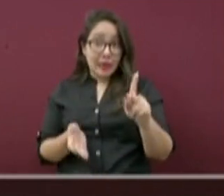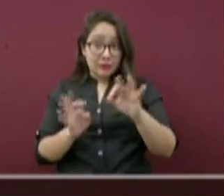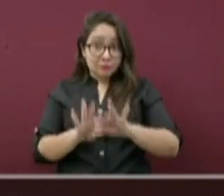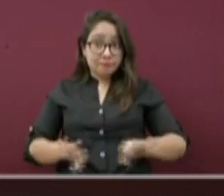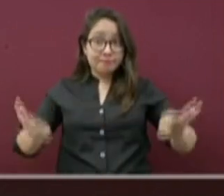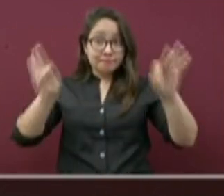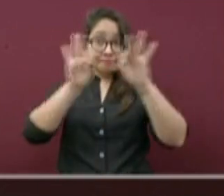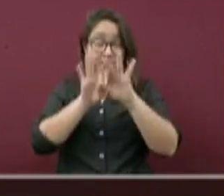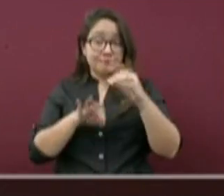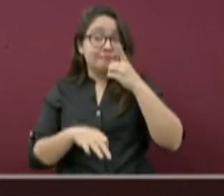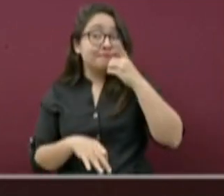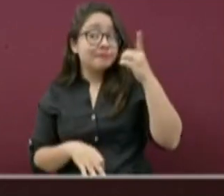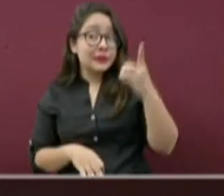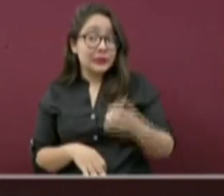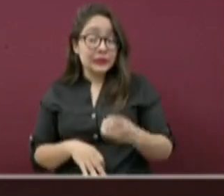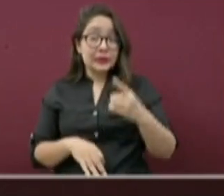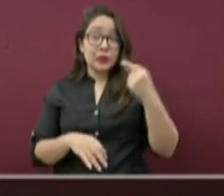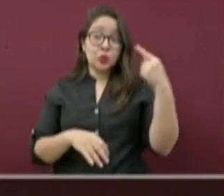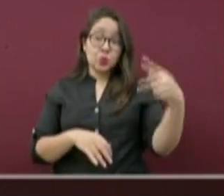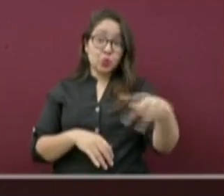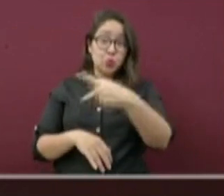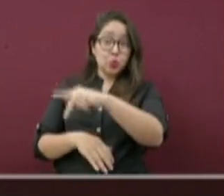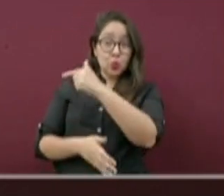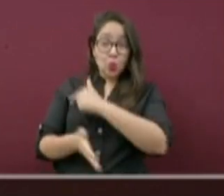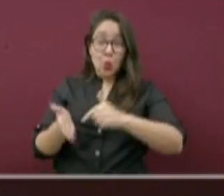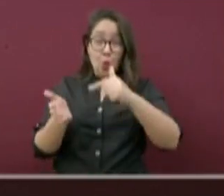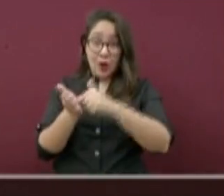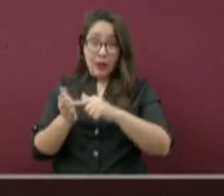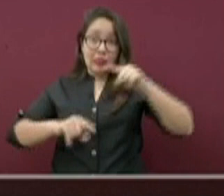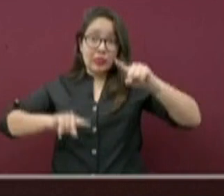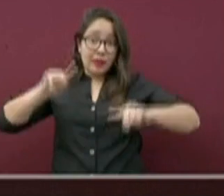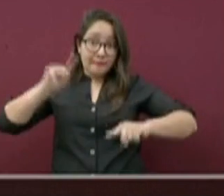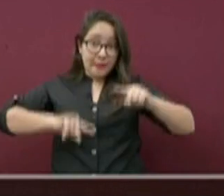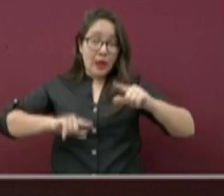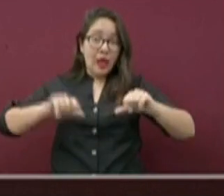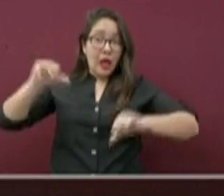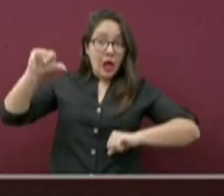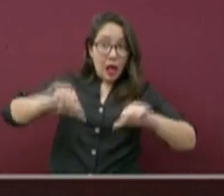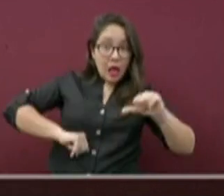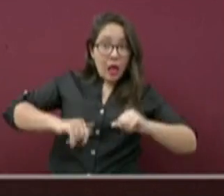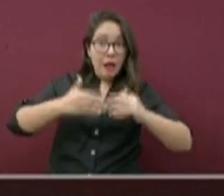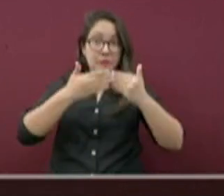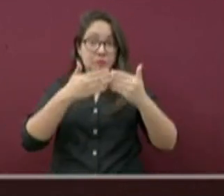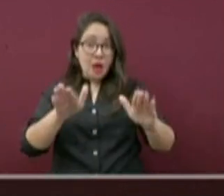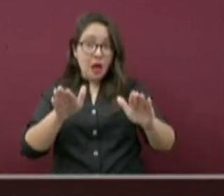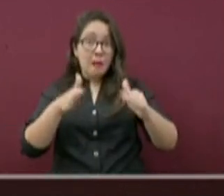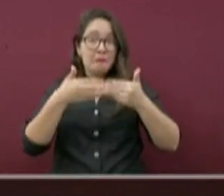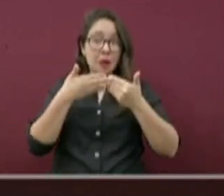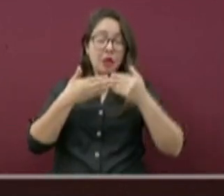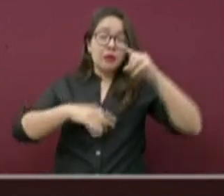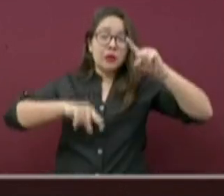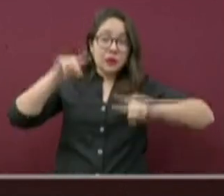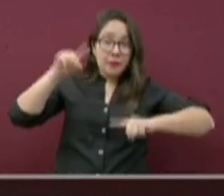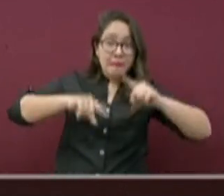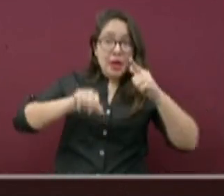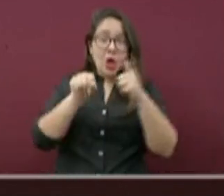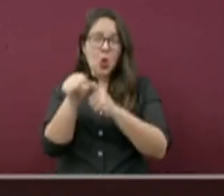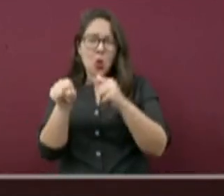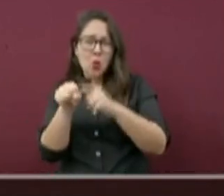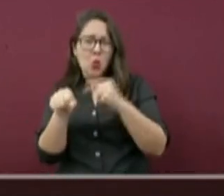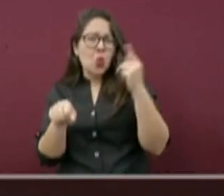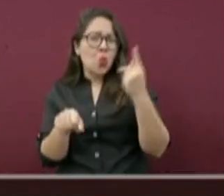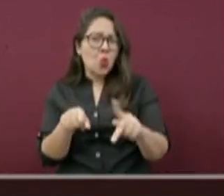importante mencionar que cada municipio deberá llevar a cabo las actividades permitidas de acuerdo al color con el que